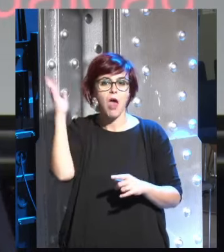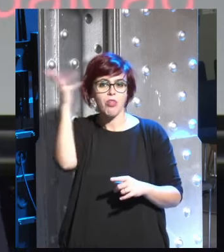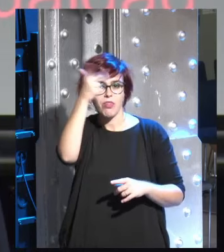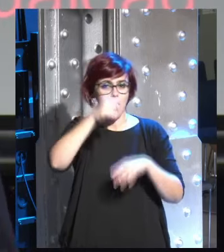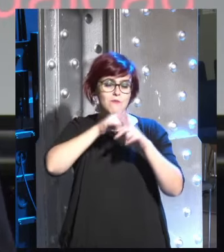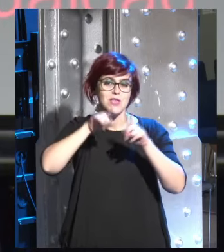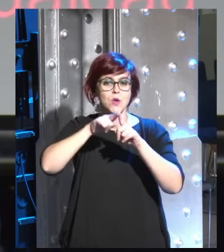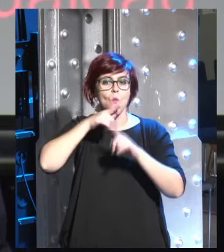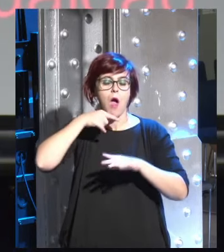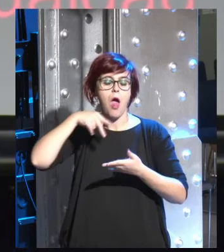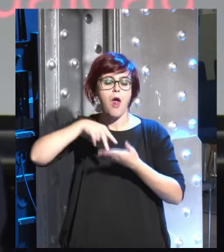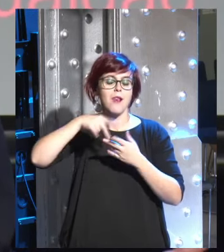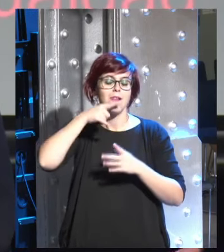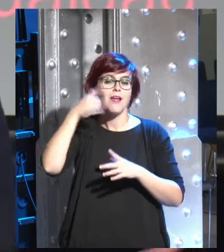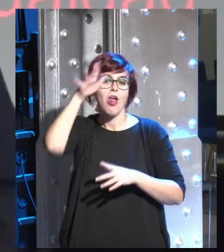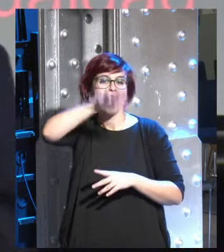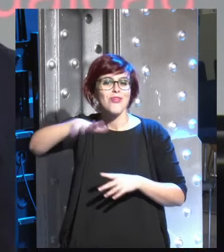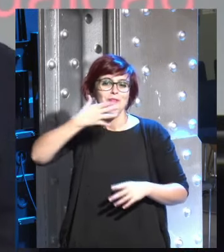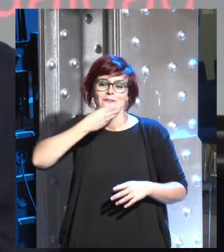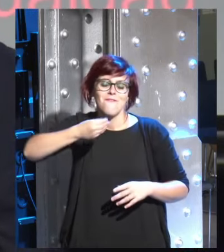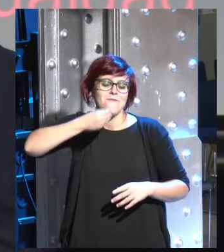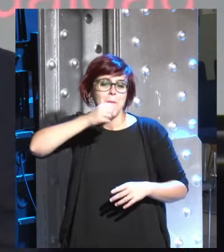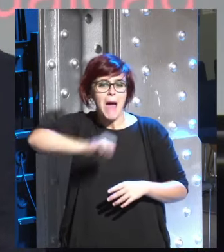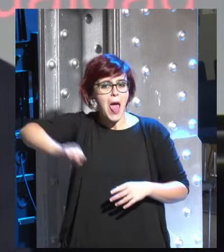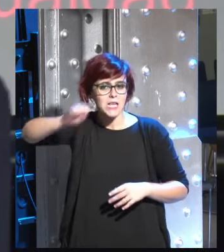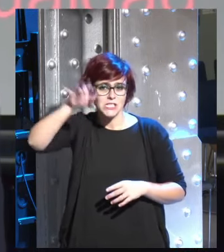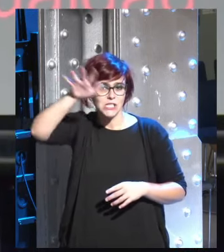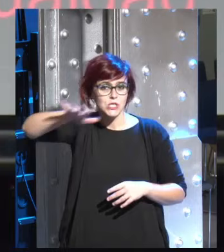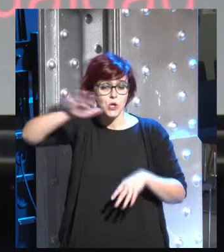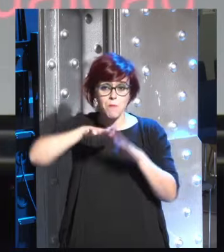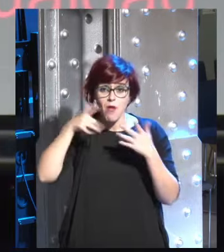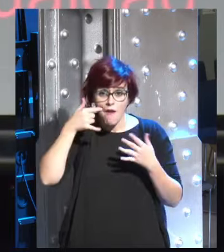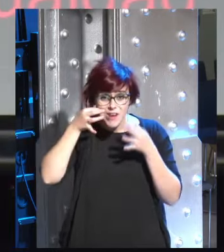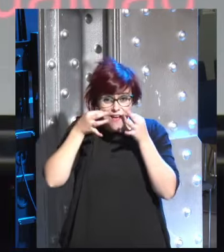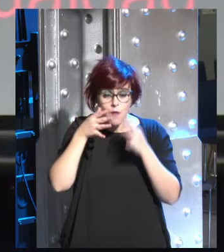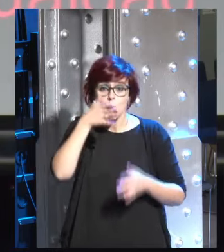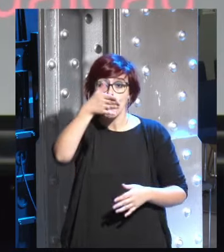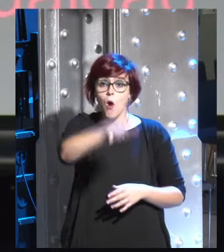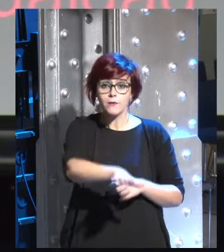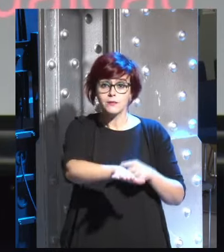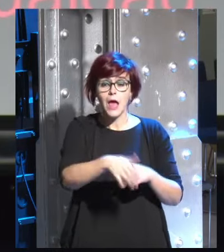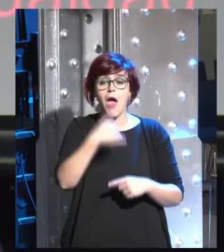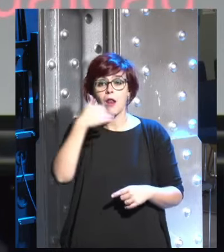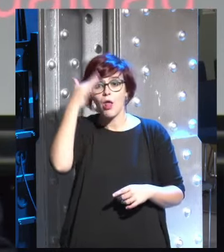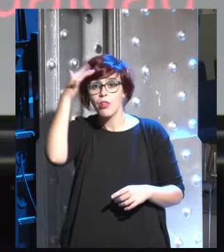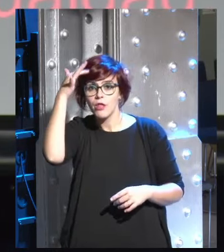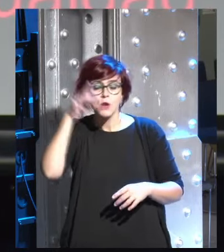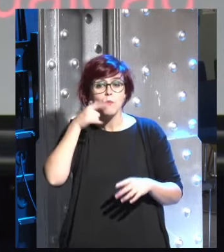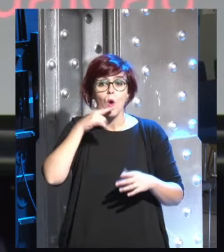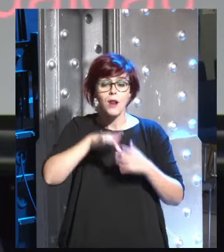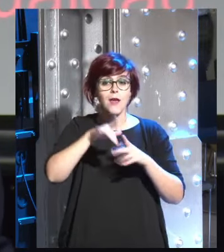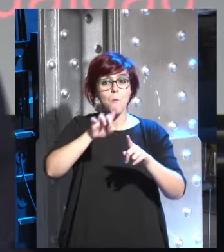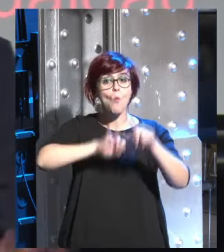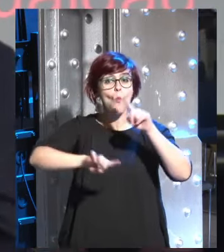paraíso después de la muerte pero la muerte no es un fenómeno metafísico la muerte es un problema